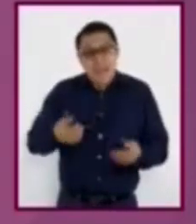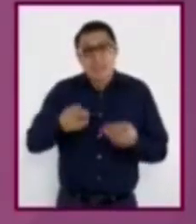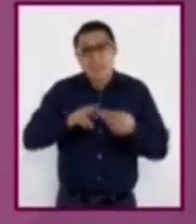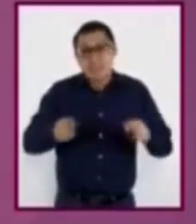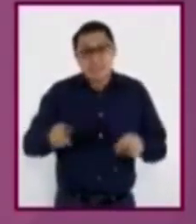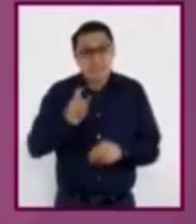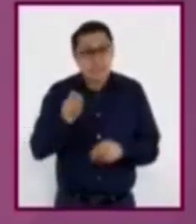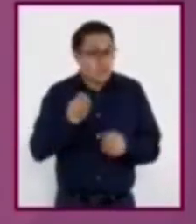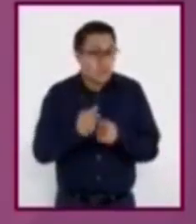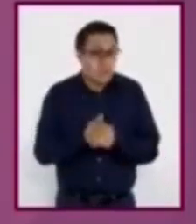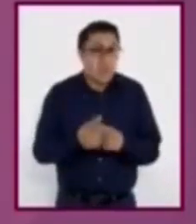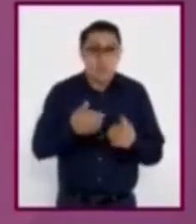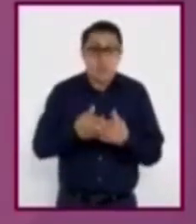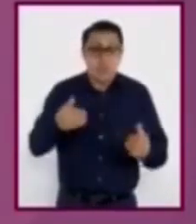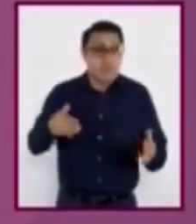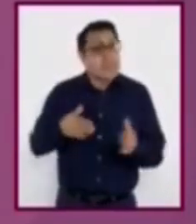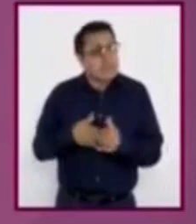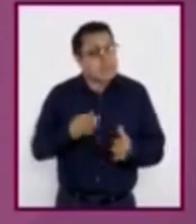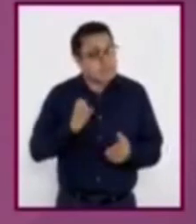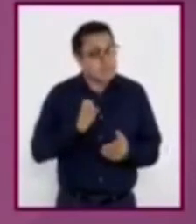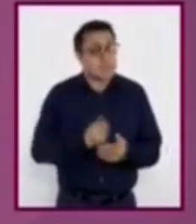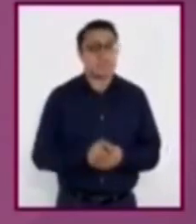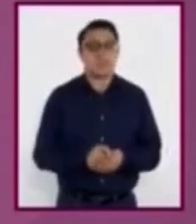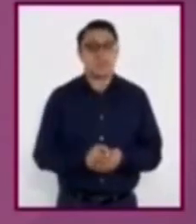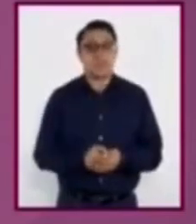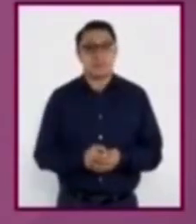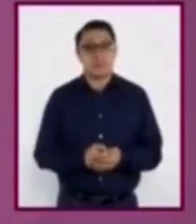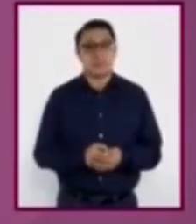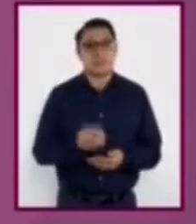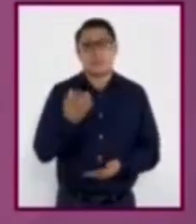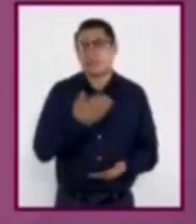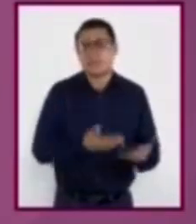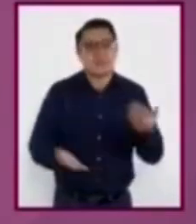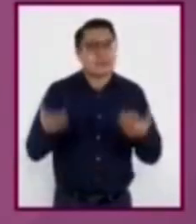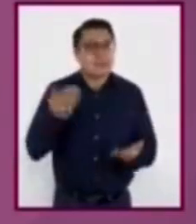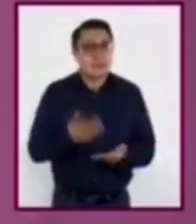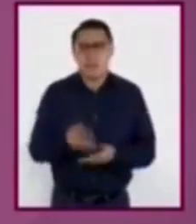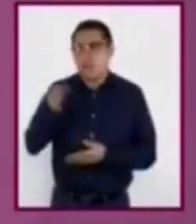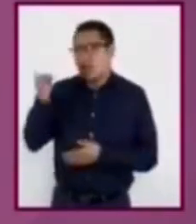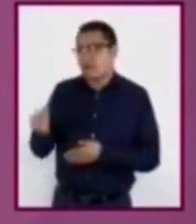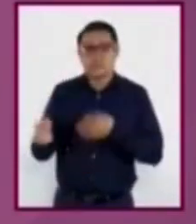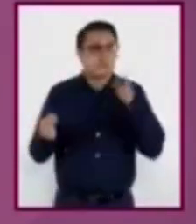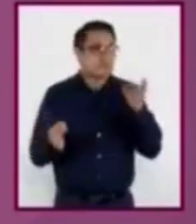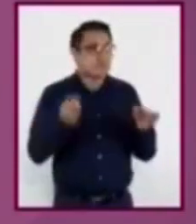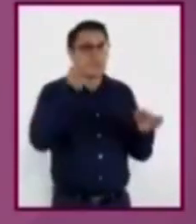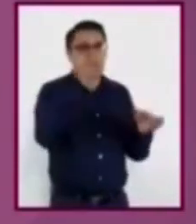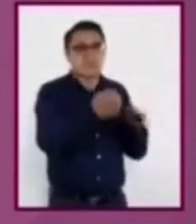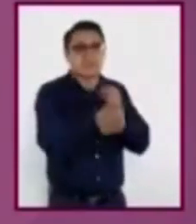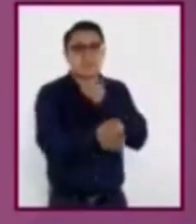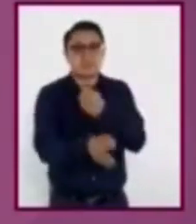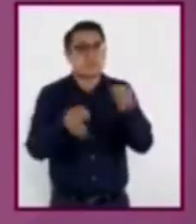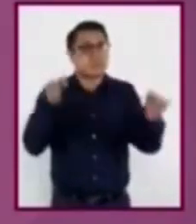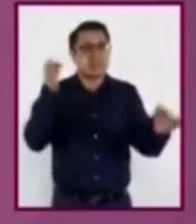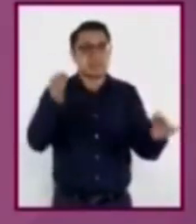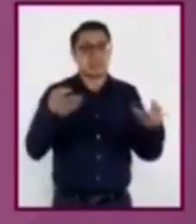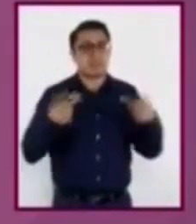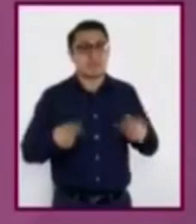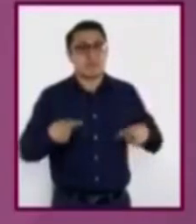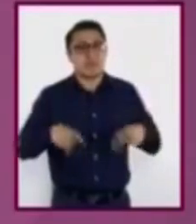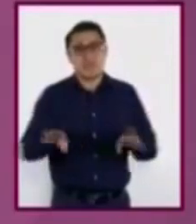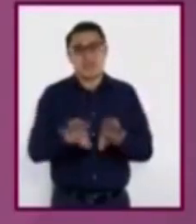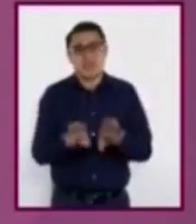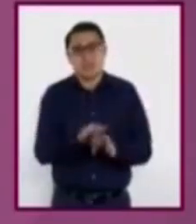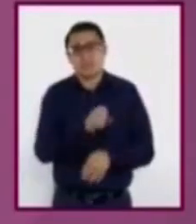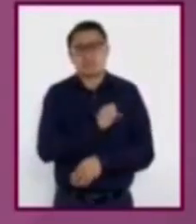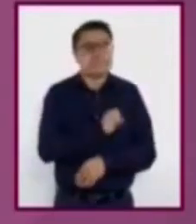En la convivencia general, aceptar a quien les cae mal o rechazarlo y tratarlo mal. Hacer